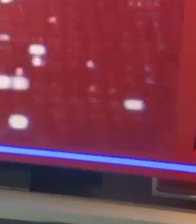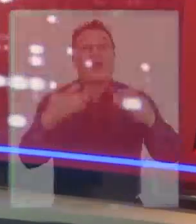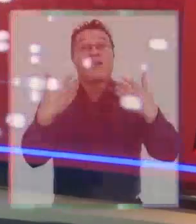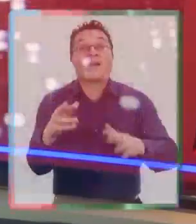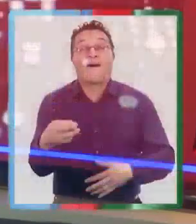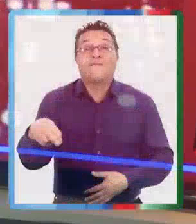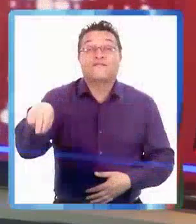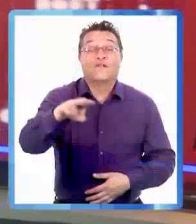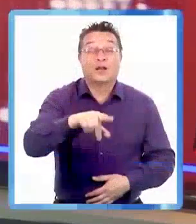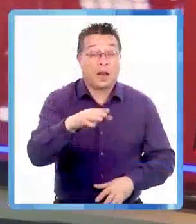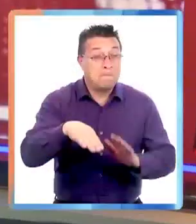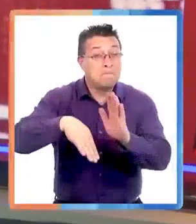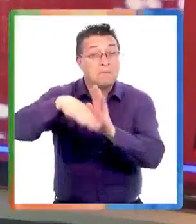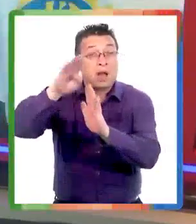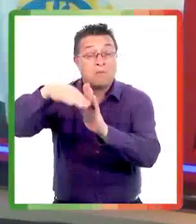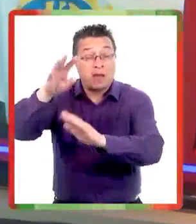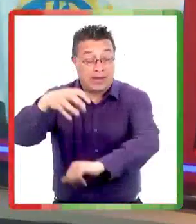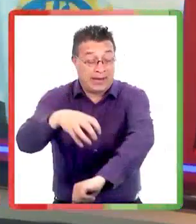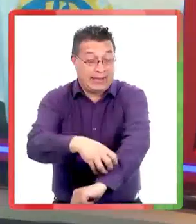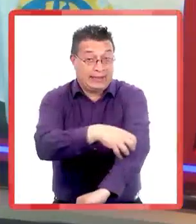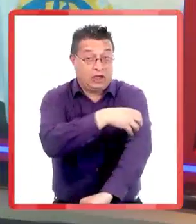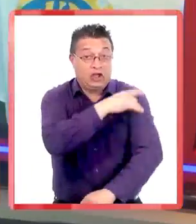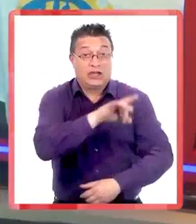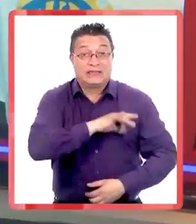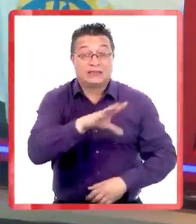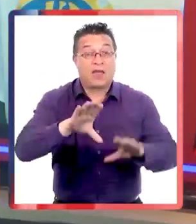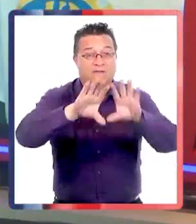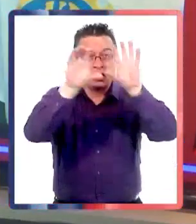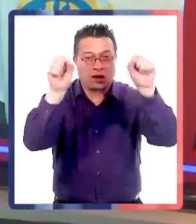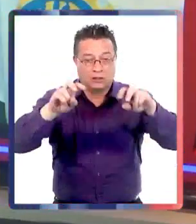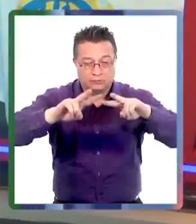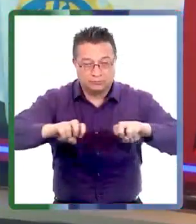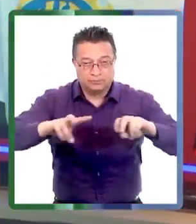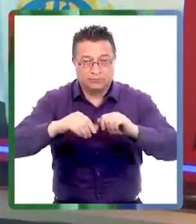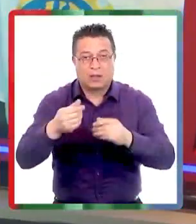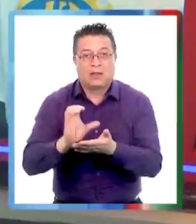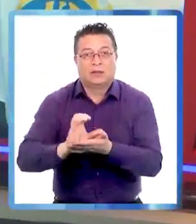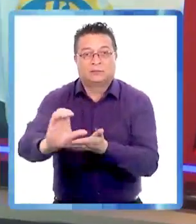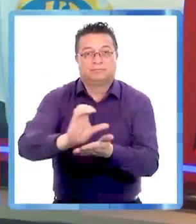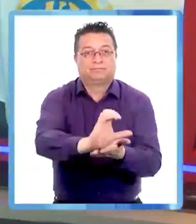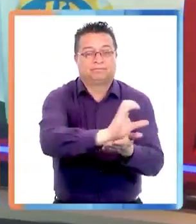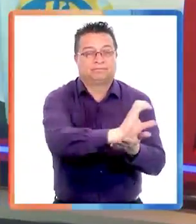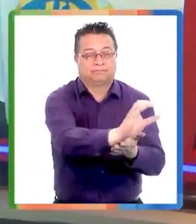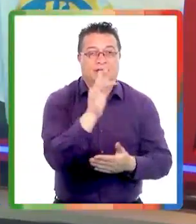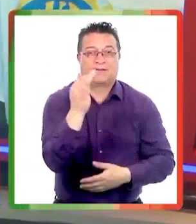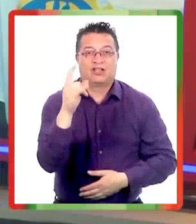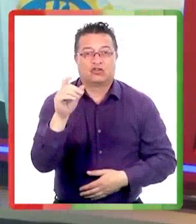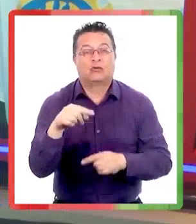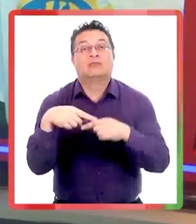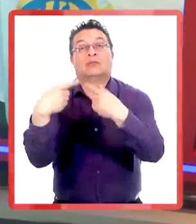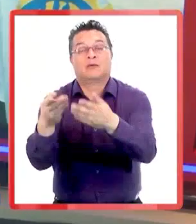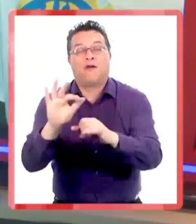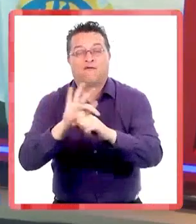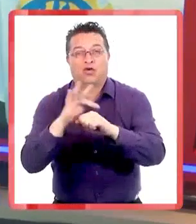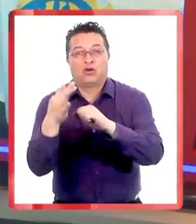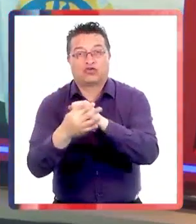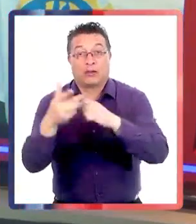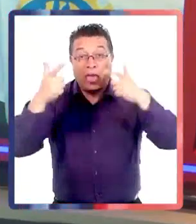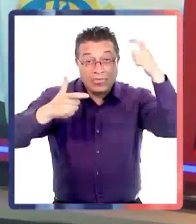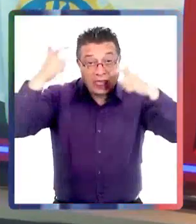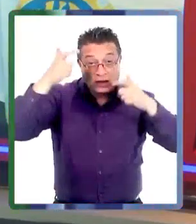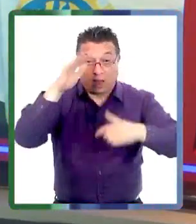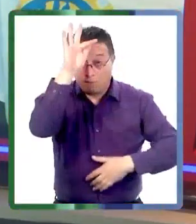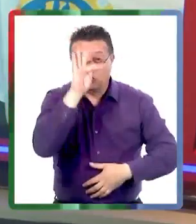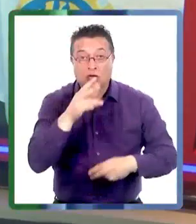Ya estamos de vuelta. En la mayoría de las regiones del país, la Fiscalía investiga traspasos de dinero fiscales a distintas fundaciones y en Talca,